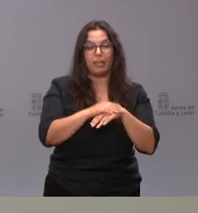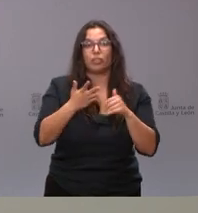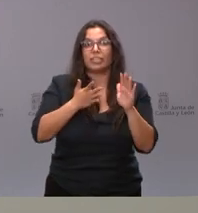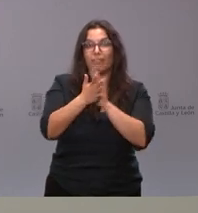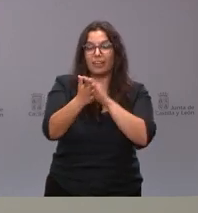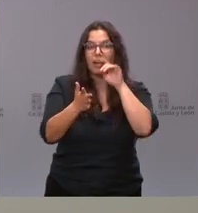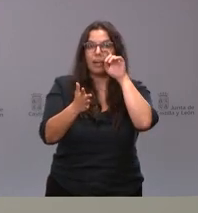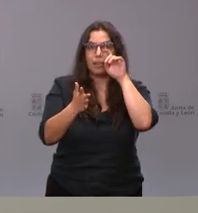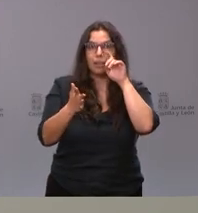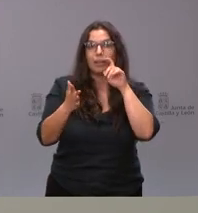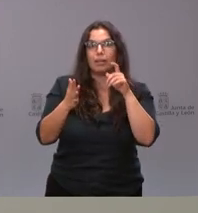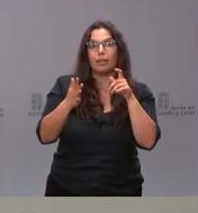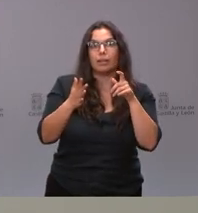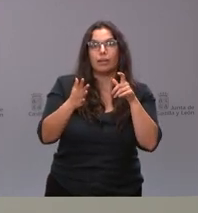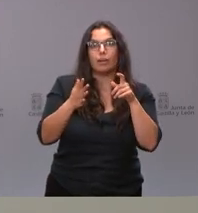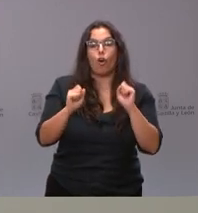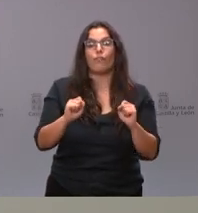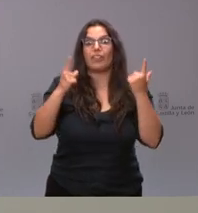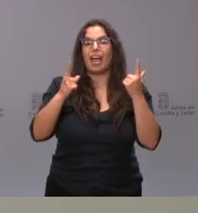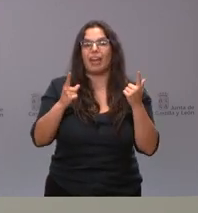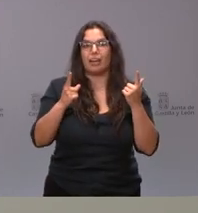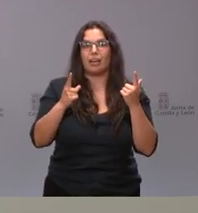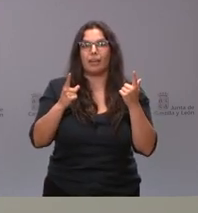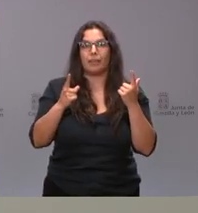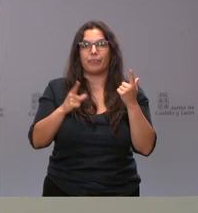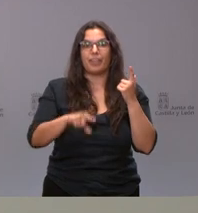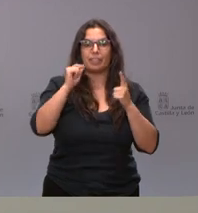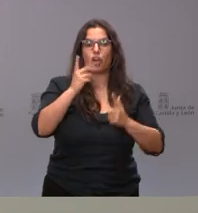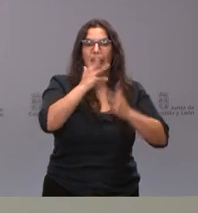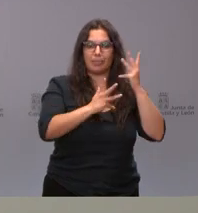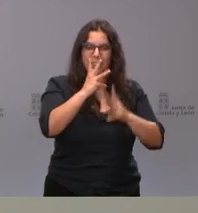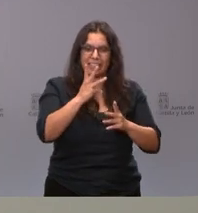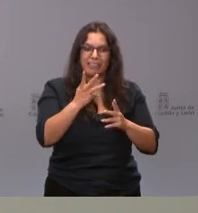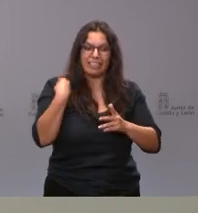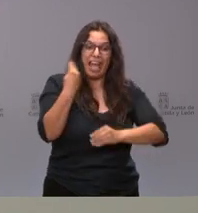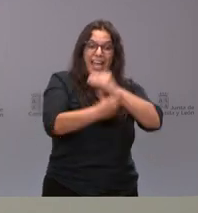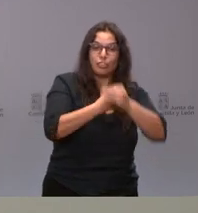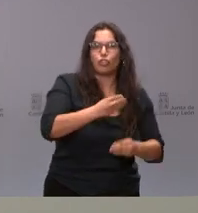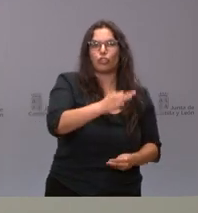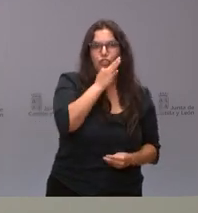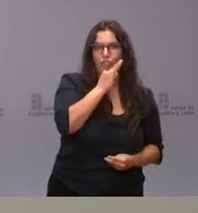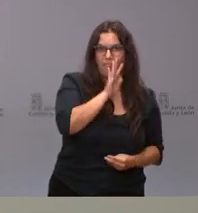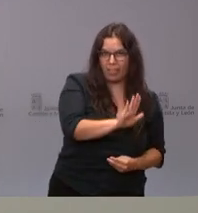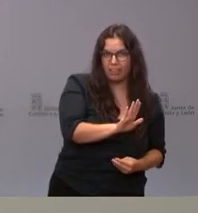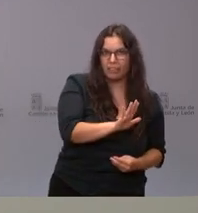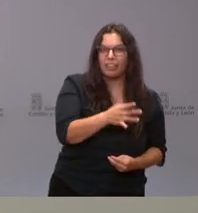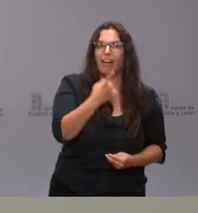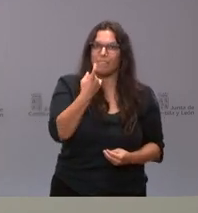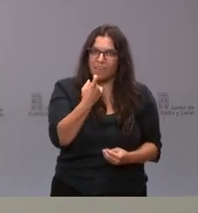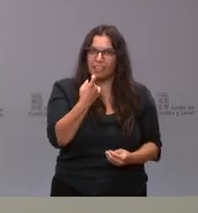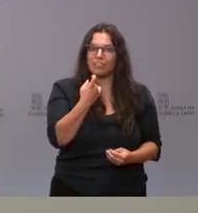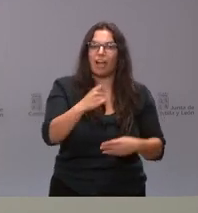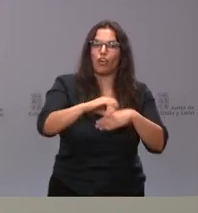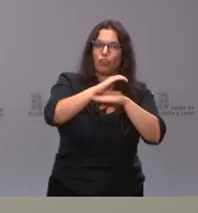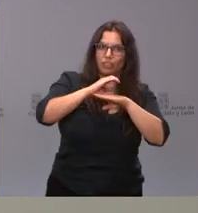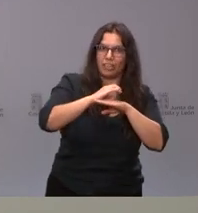no está aplicada, no está en vigor. No es una decisión administrativamente ya ejecutada. Es un trabajo que, lógicamente, la consejería